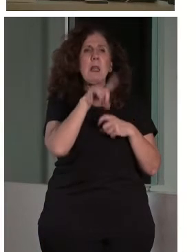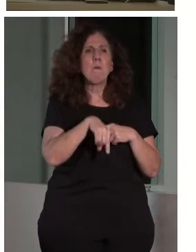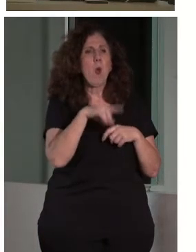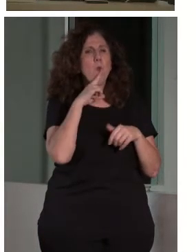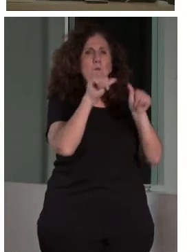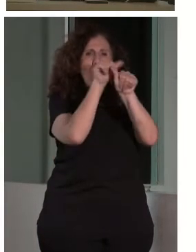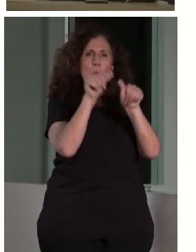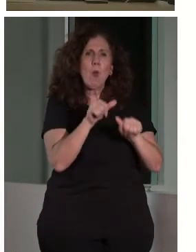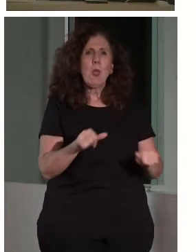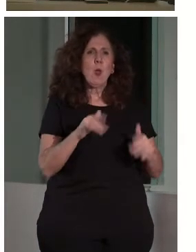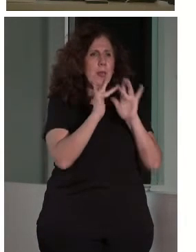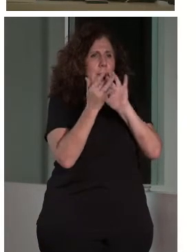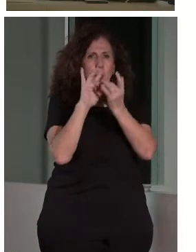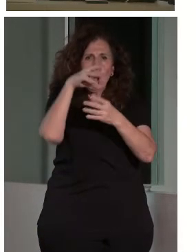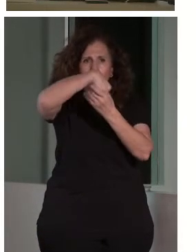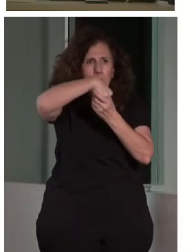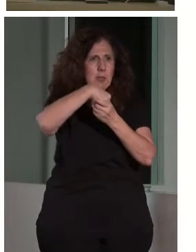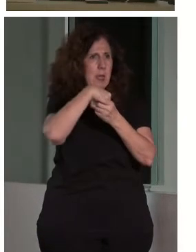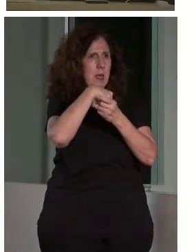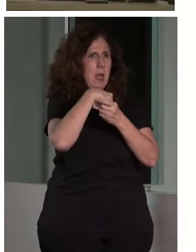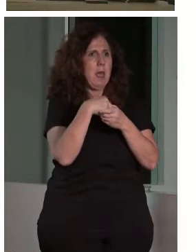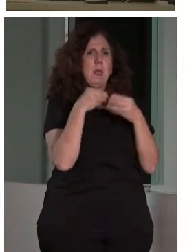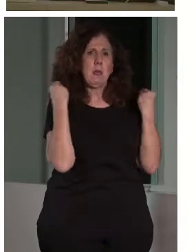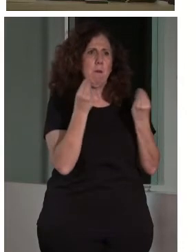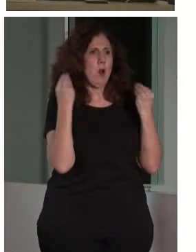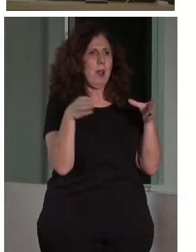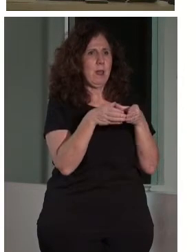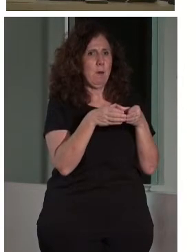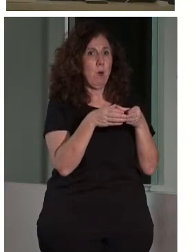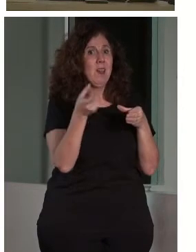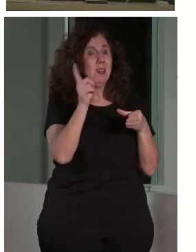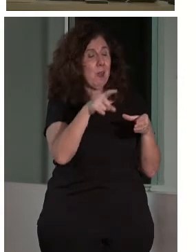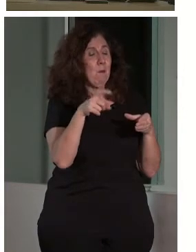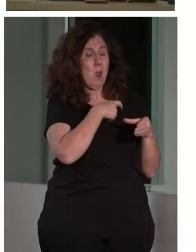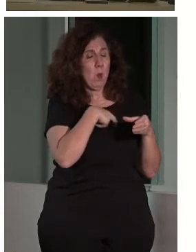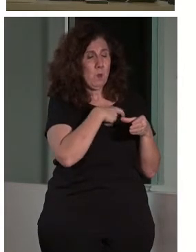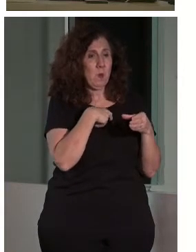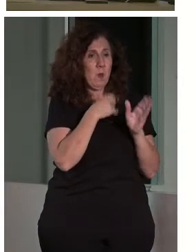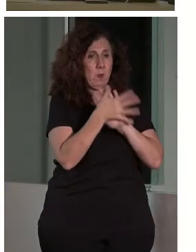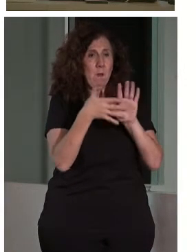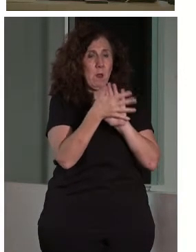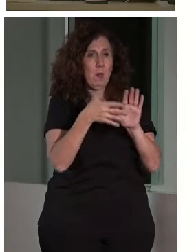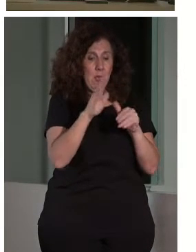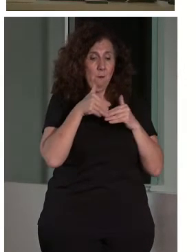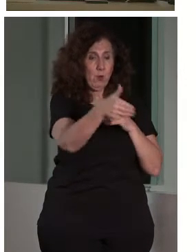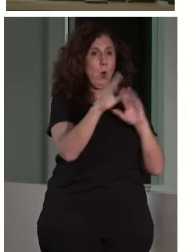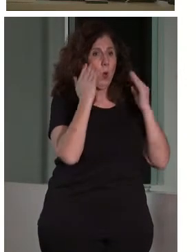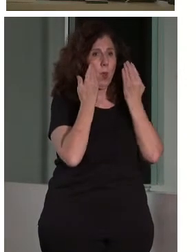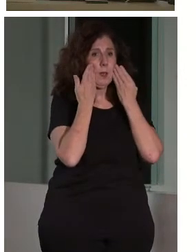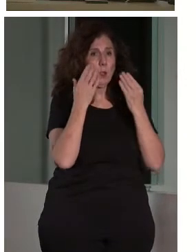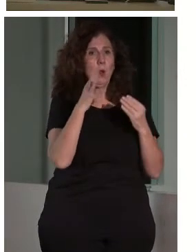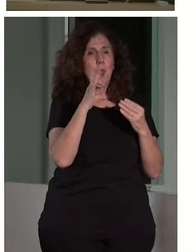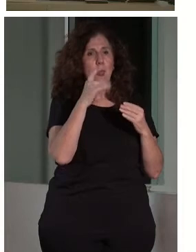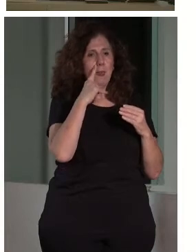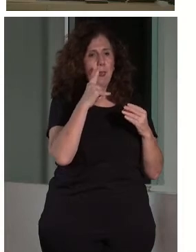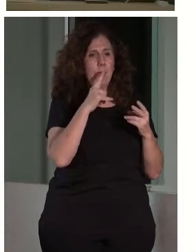incorporar la diversidad de nuestros equipos. Y una cosa que apunto aquí, el comisariado participativo. El Congreso de Sao Paulo, que es dentro de unos días, en el que yo